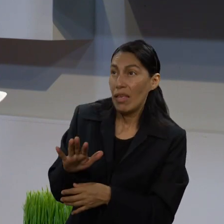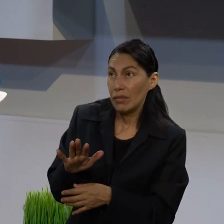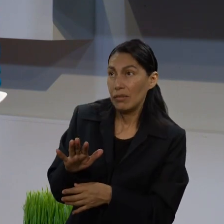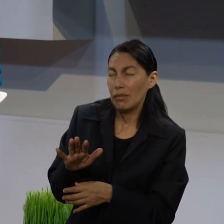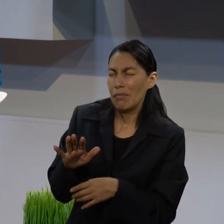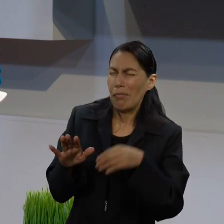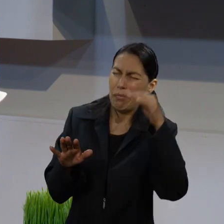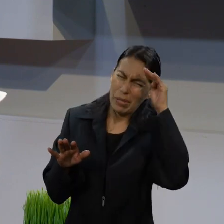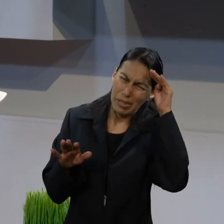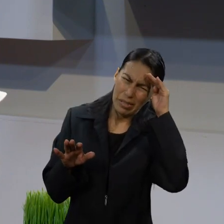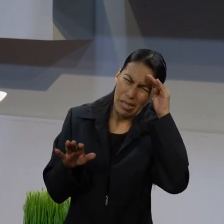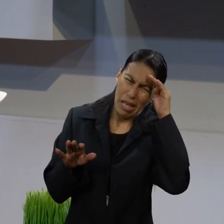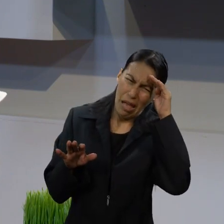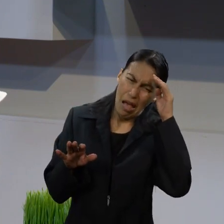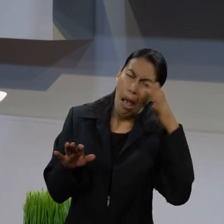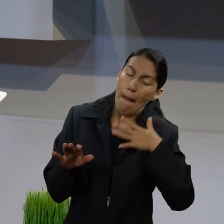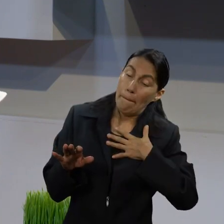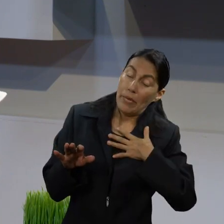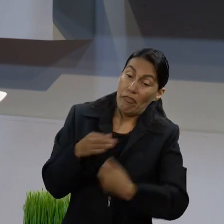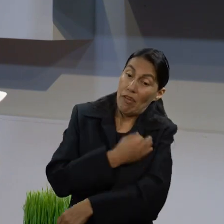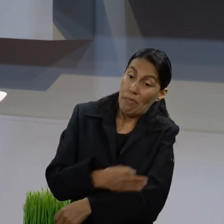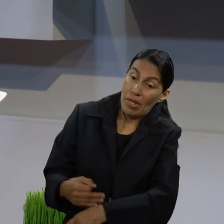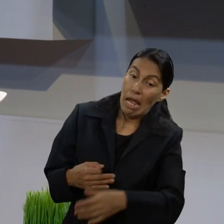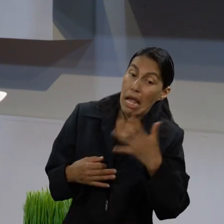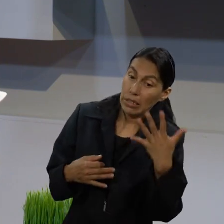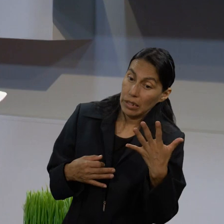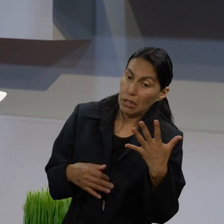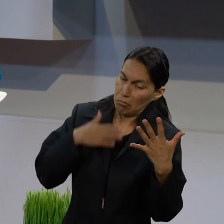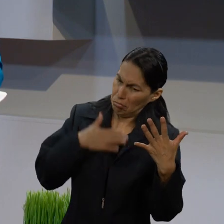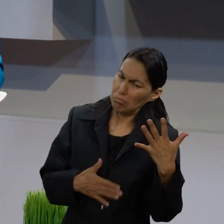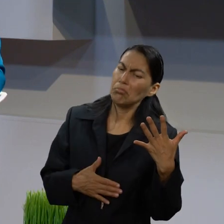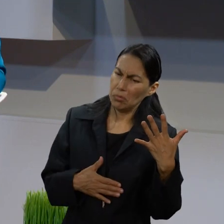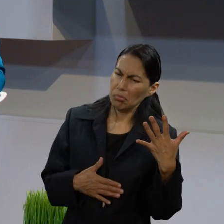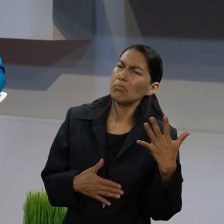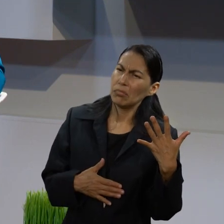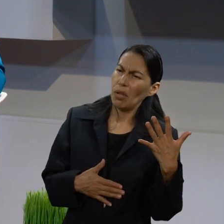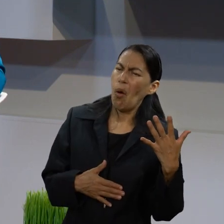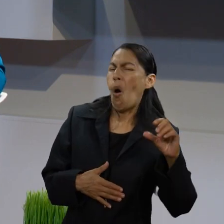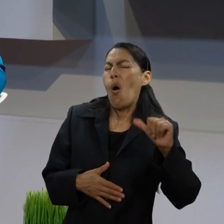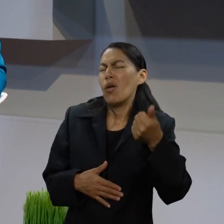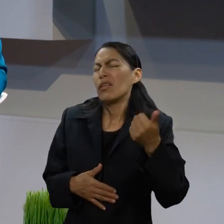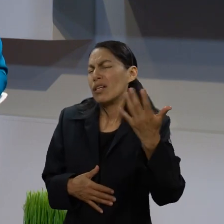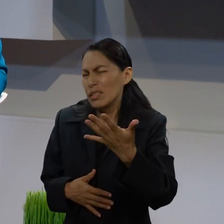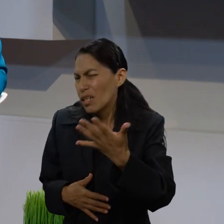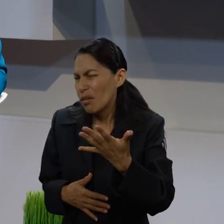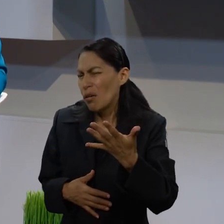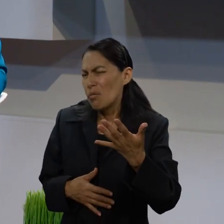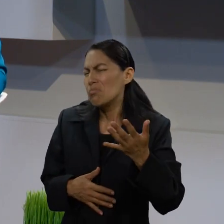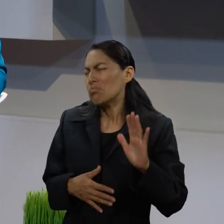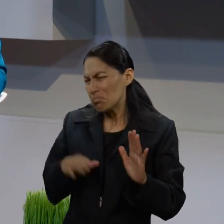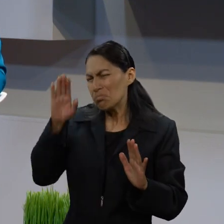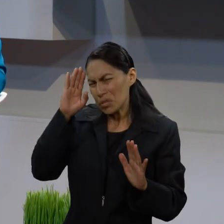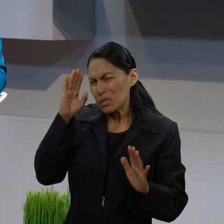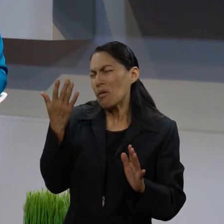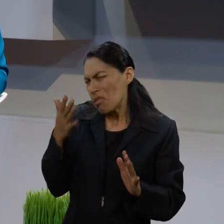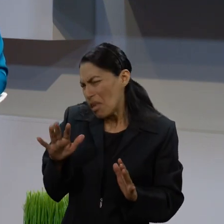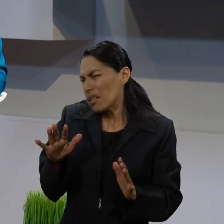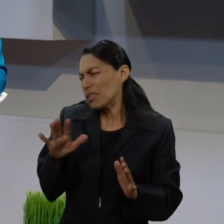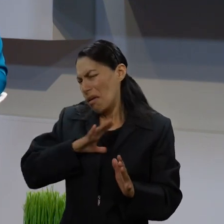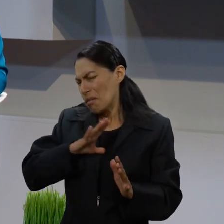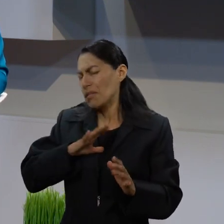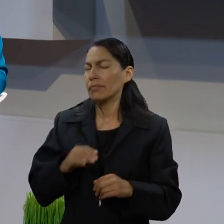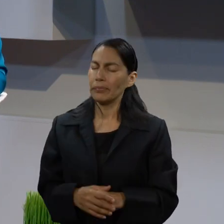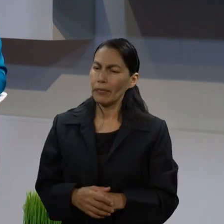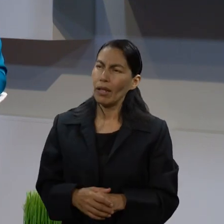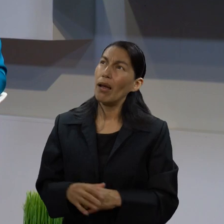ver la benevolencia divina le va bajando y bajando. Se queda hasta 10 porque dice, no puede ser. Por lo menos